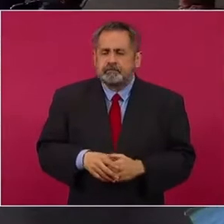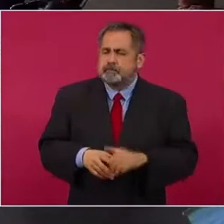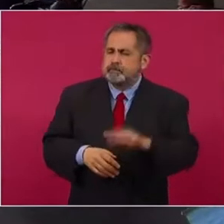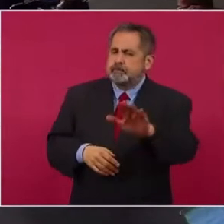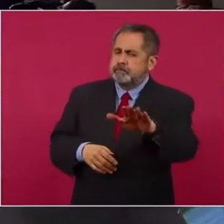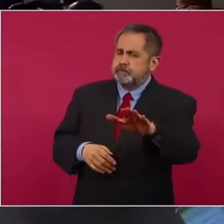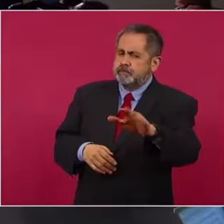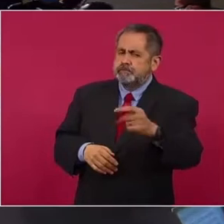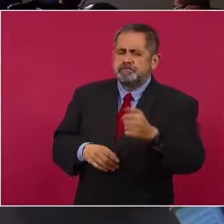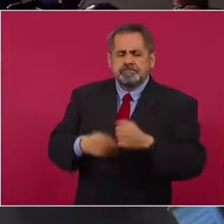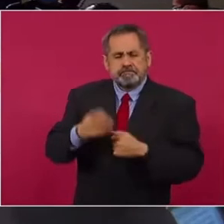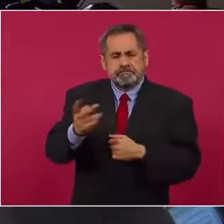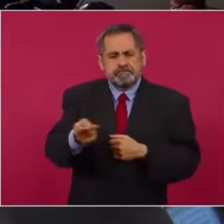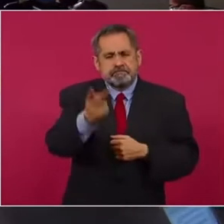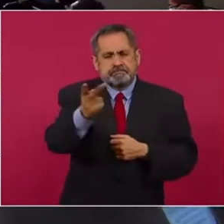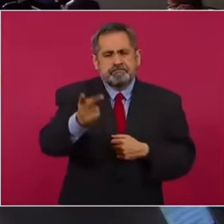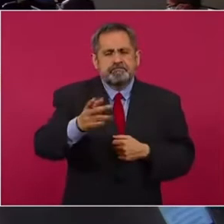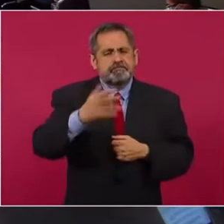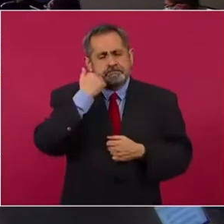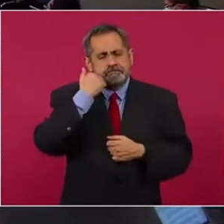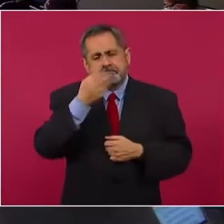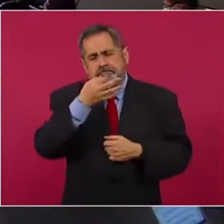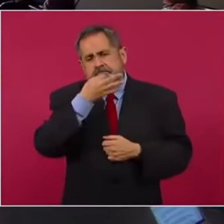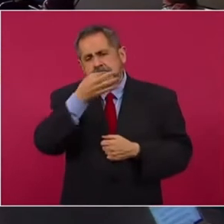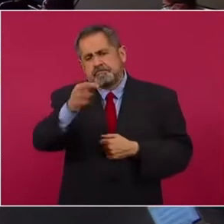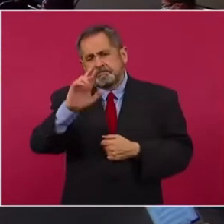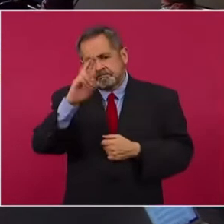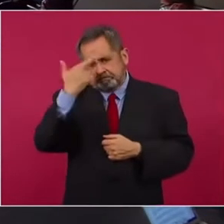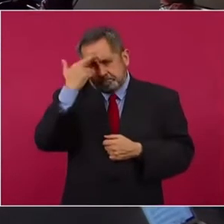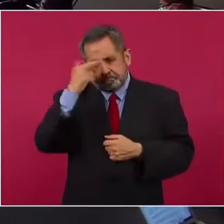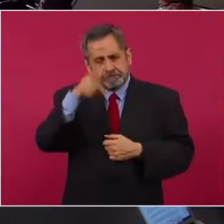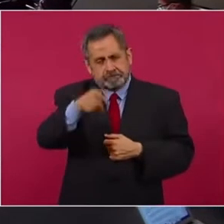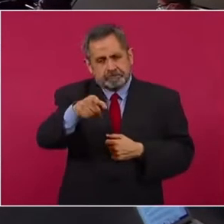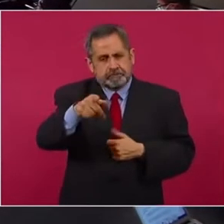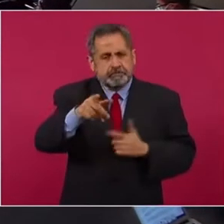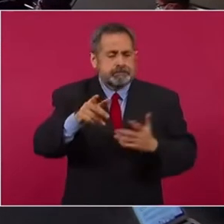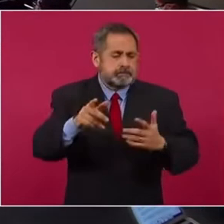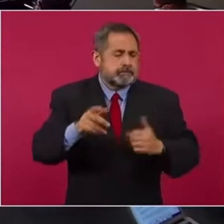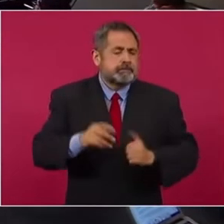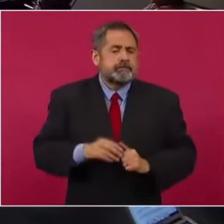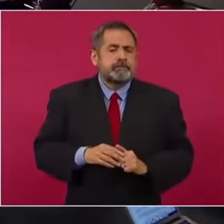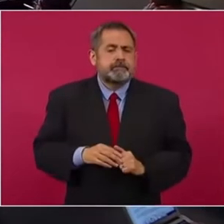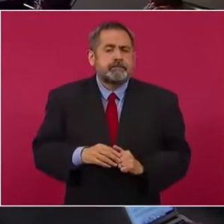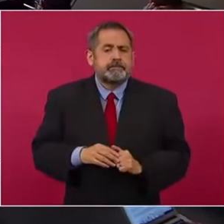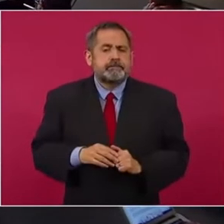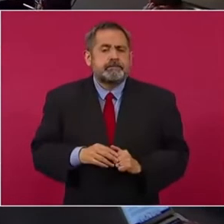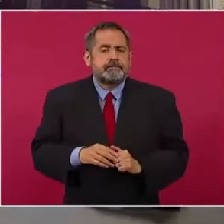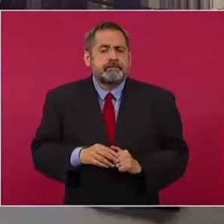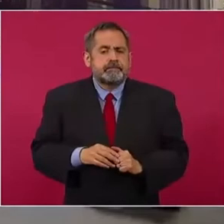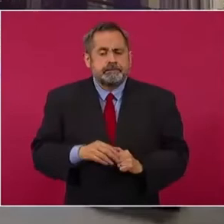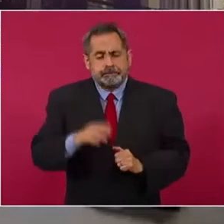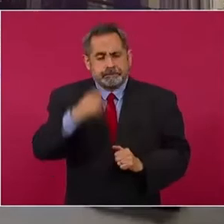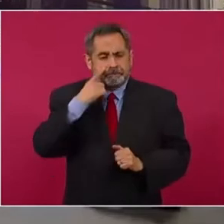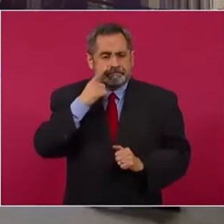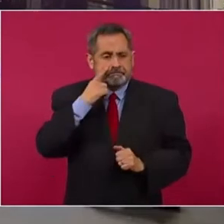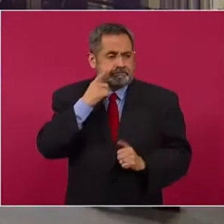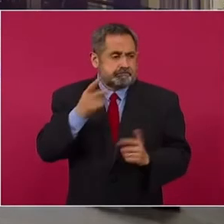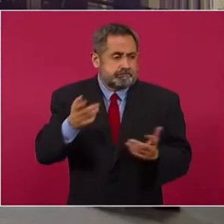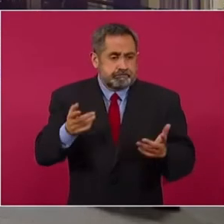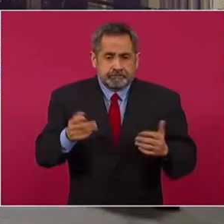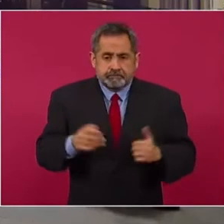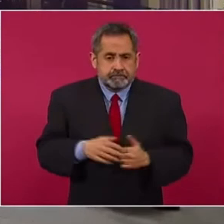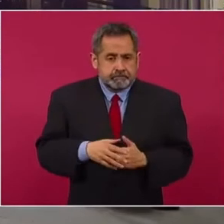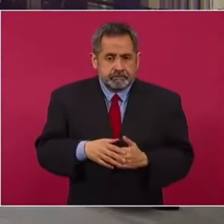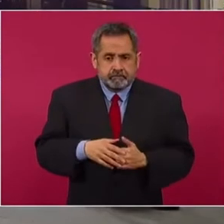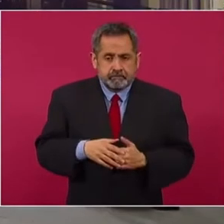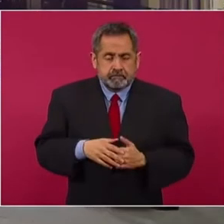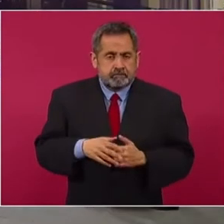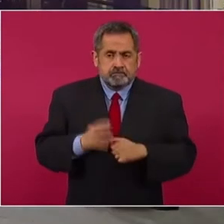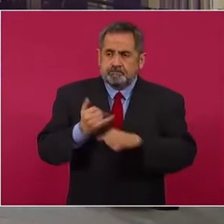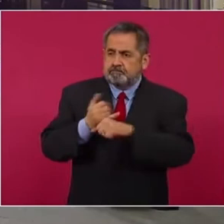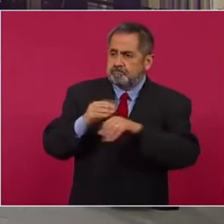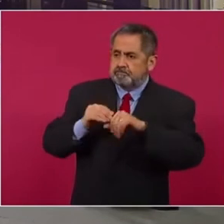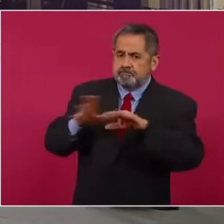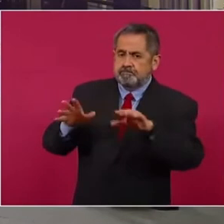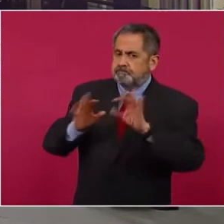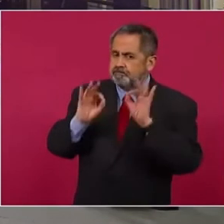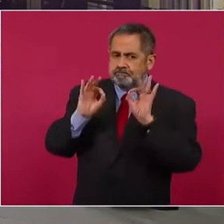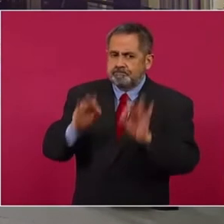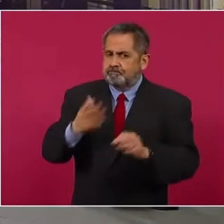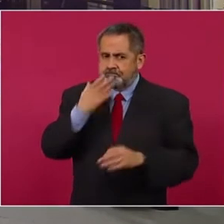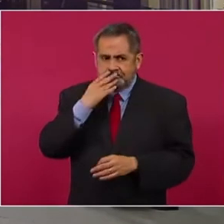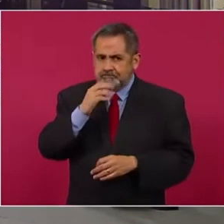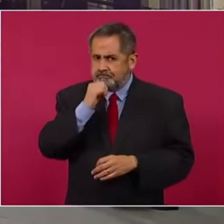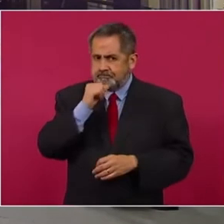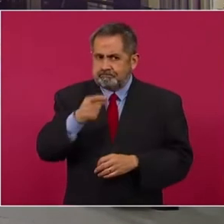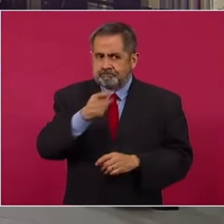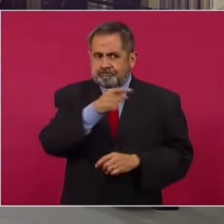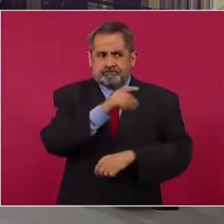le quería hacer como recordatorio porque al parecer, fíjese que no hay como que la información correcta en la